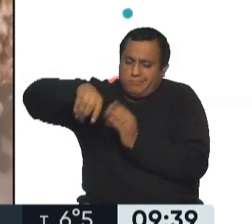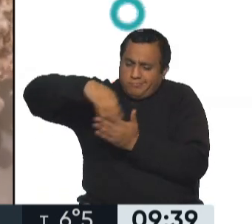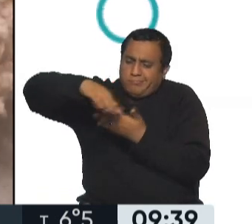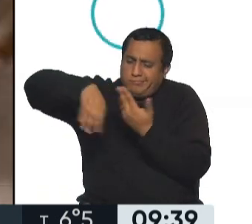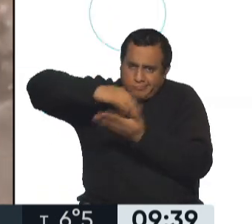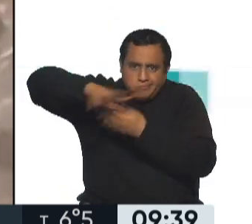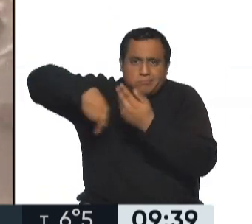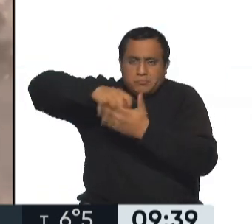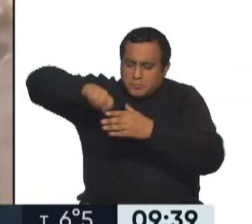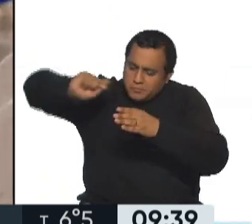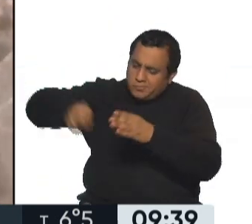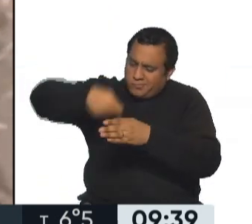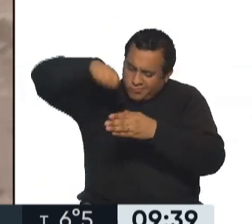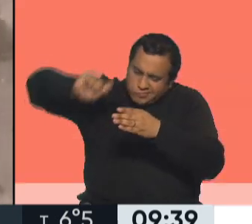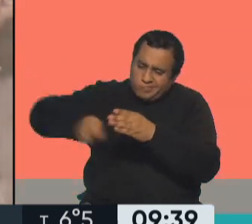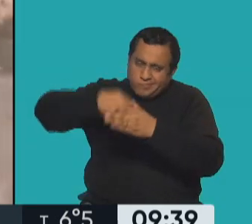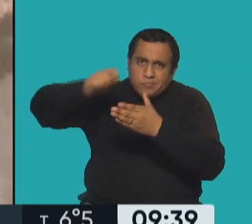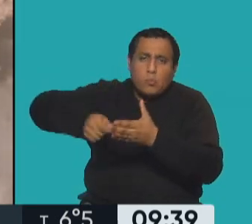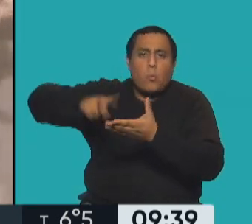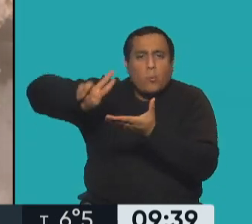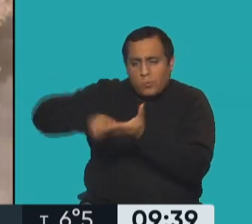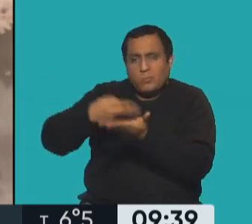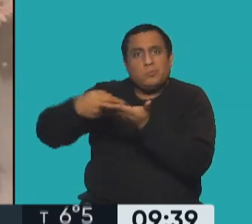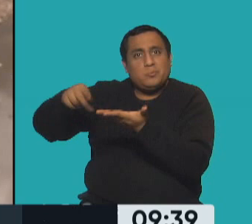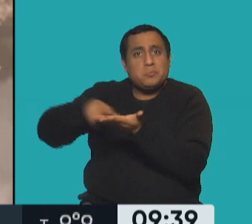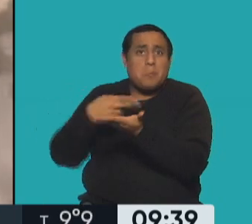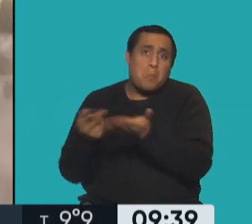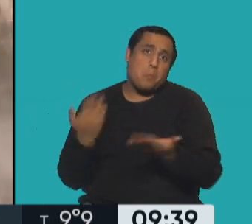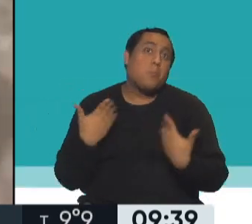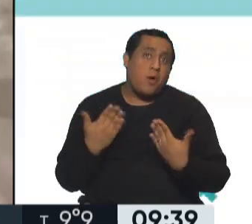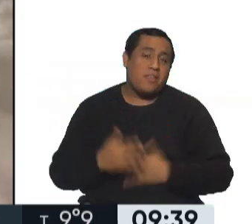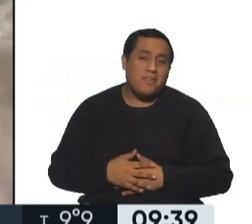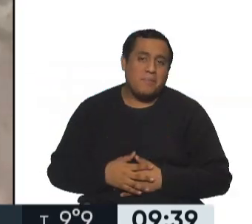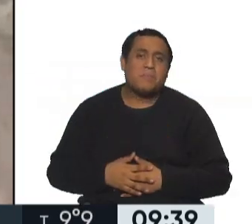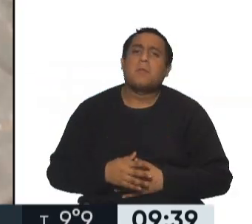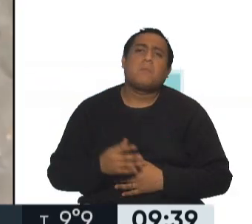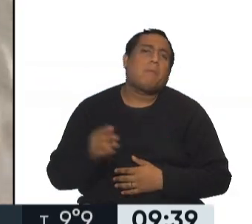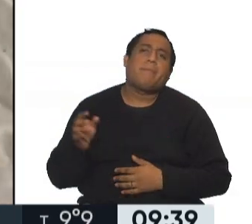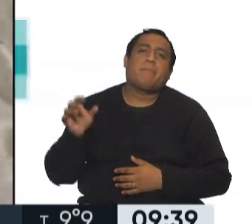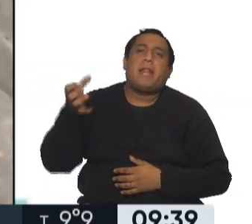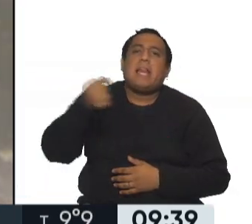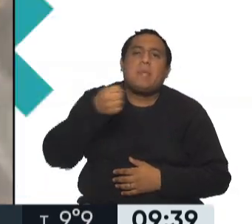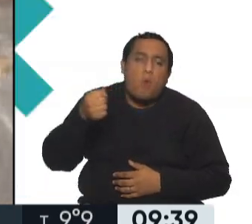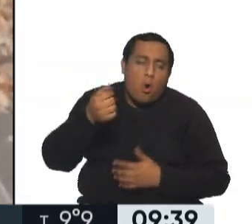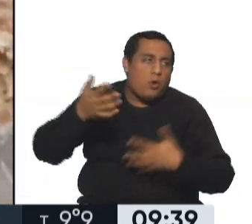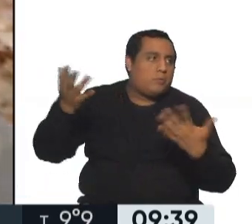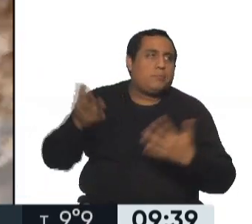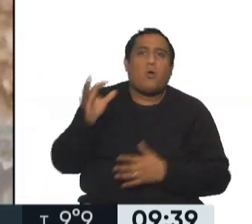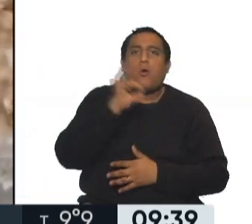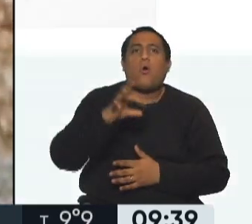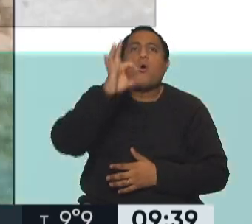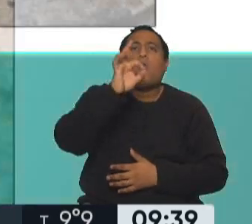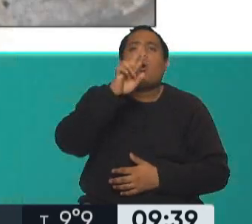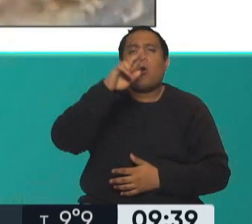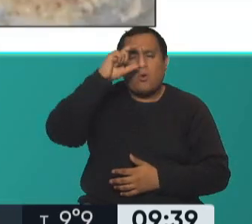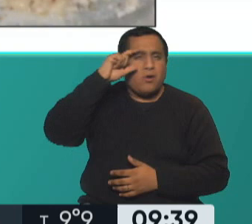que le dé esa untuosidad que quiero para hacer un untable. Y le voy a agregando jugo de limón, si quiero, le puedo agregar orégano,